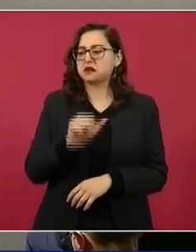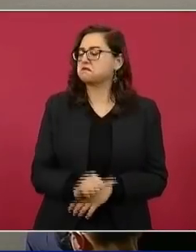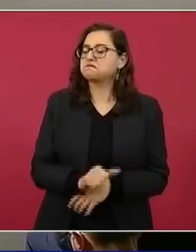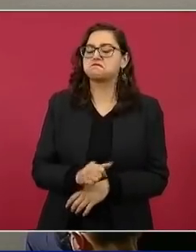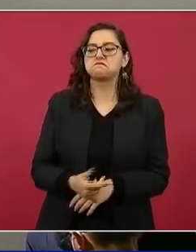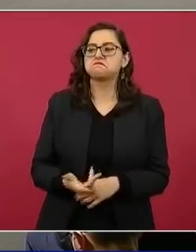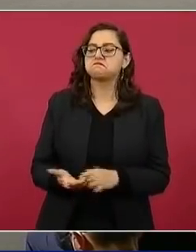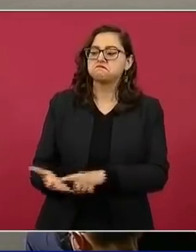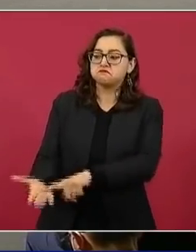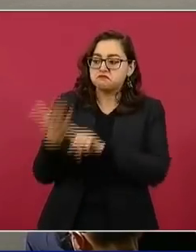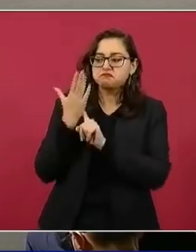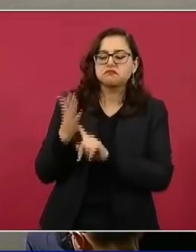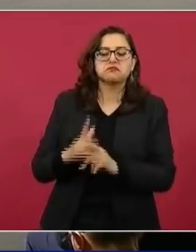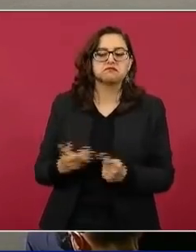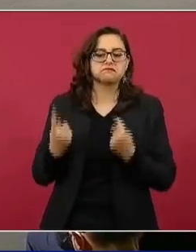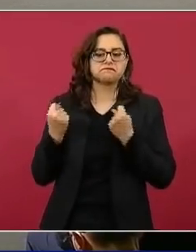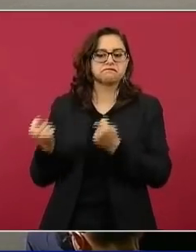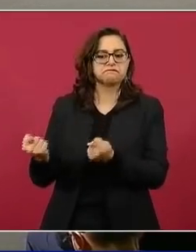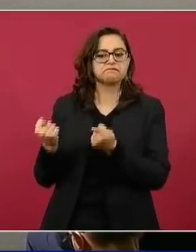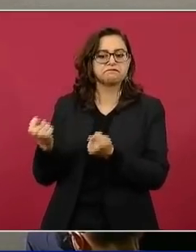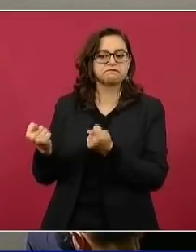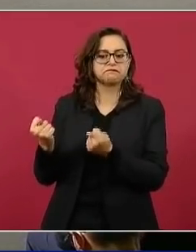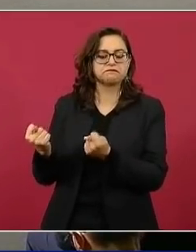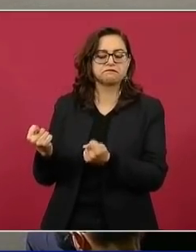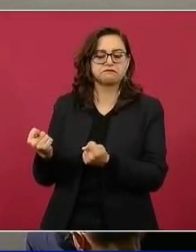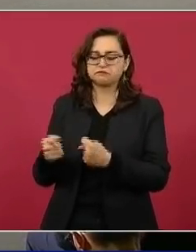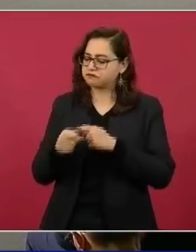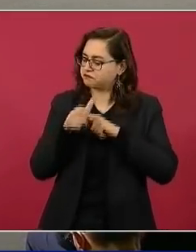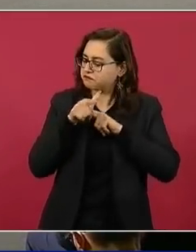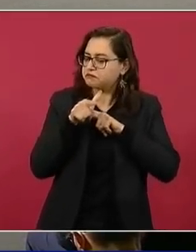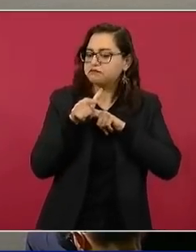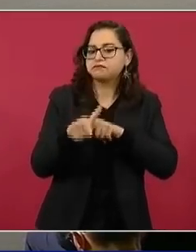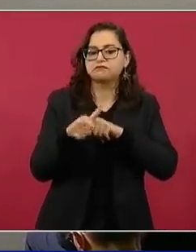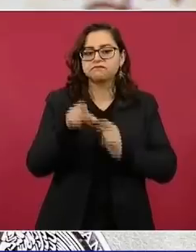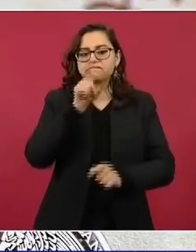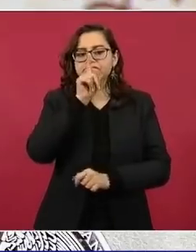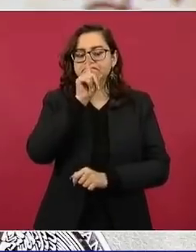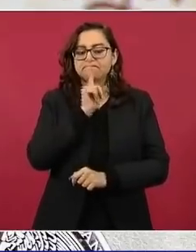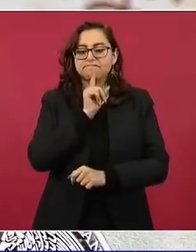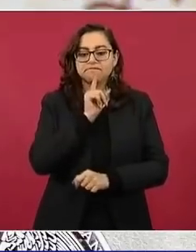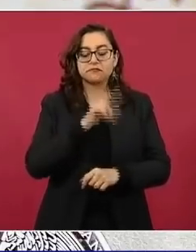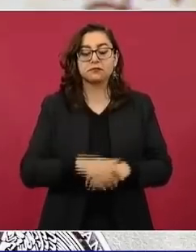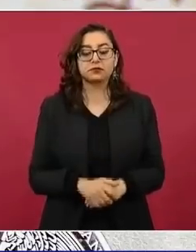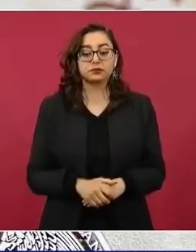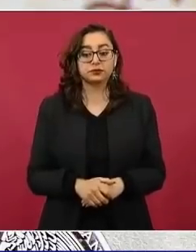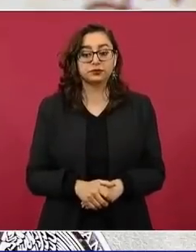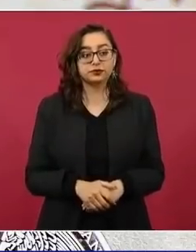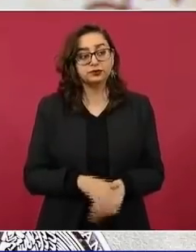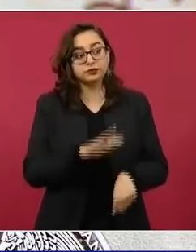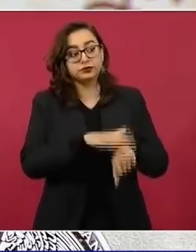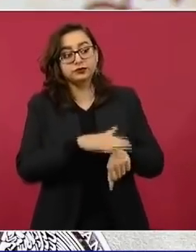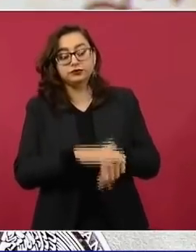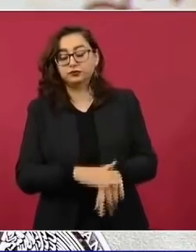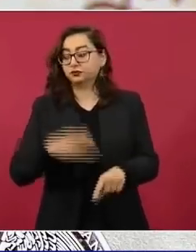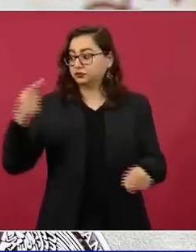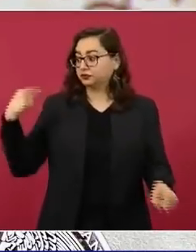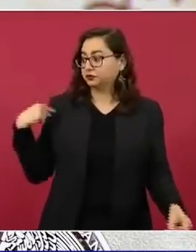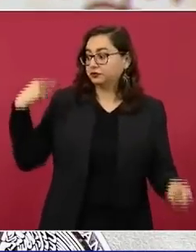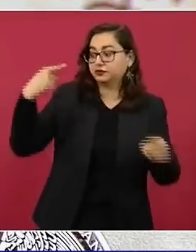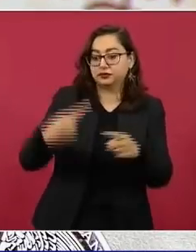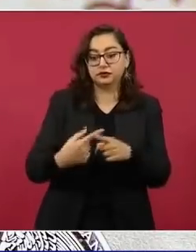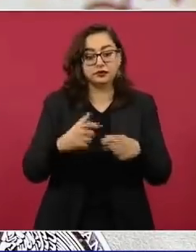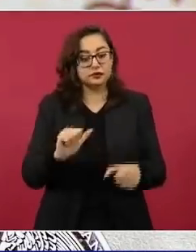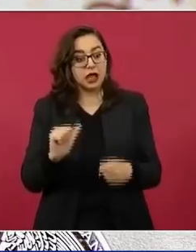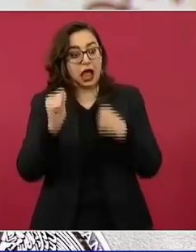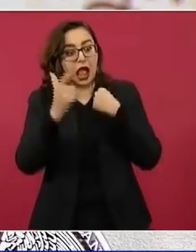la desaparición de los dos jóvenes por la Guardia Nacional. Queremos aclarar que hasta el momento no existe una denuncia